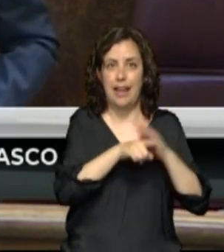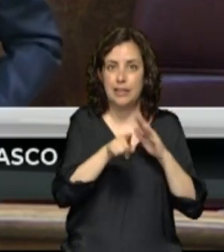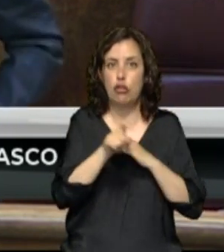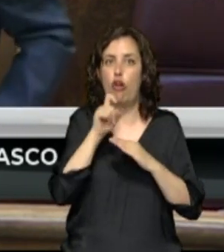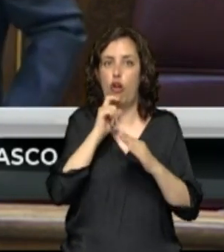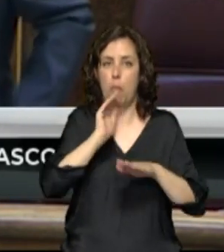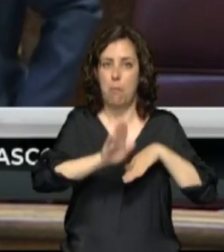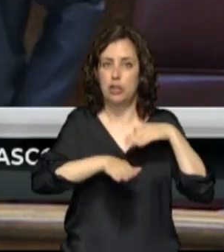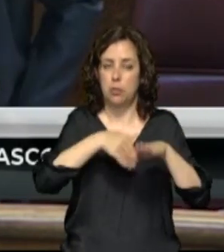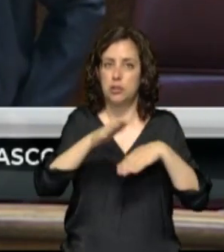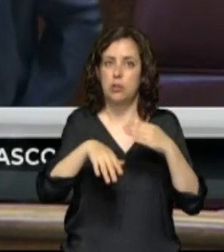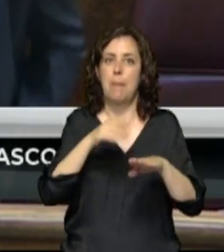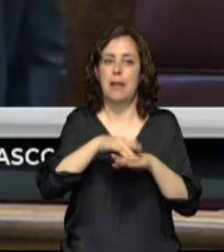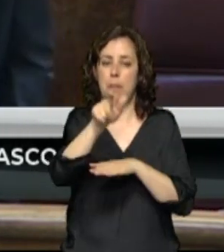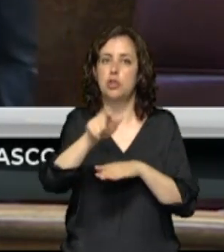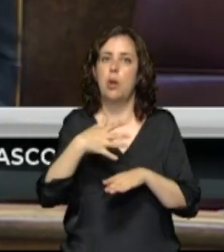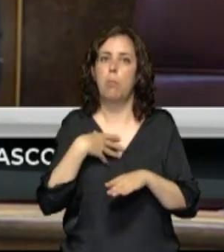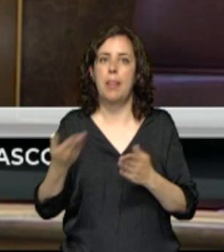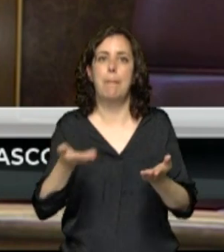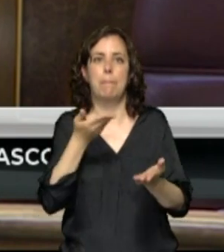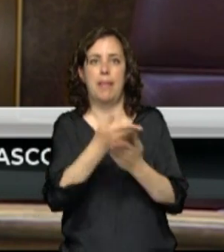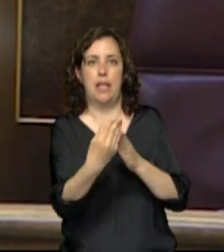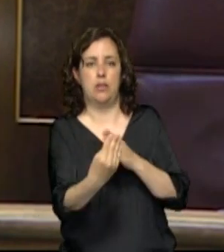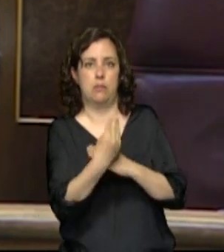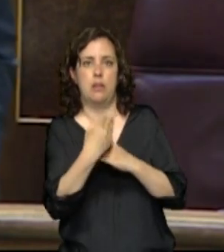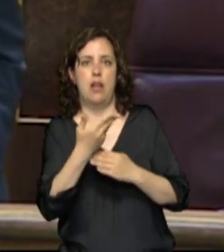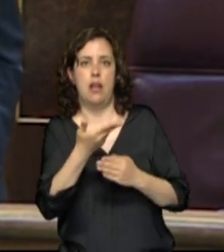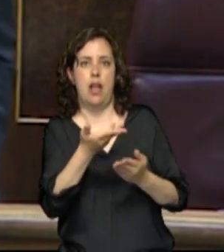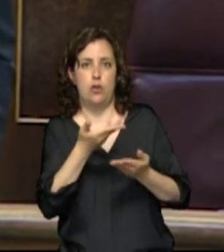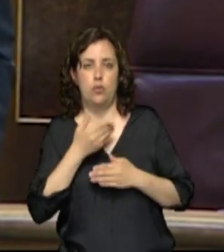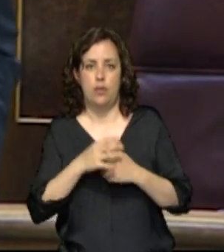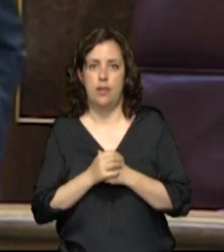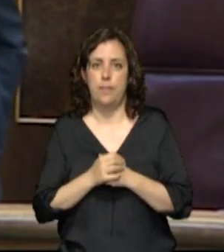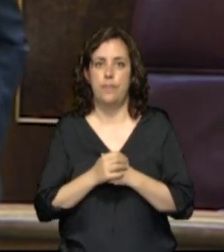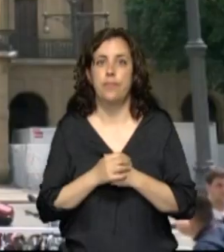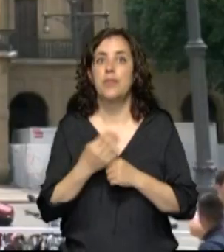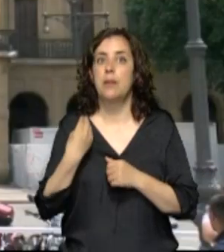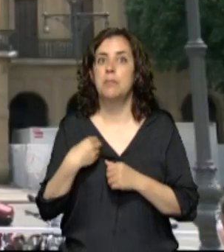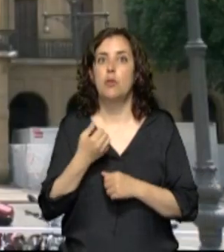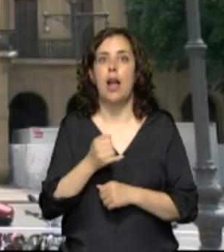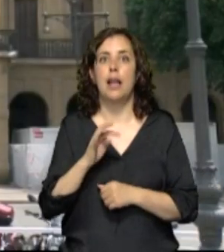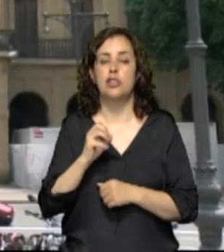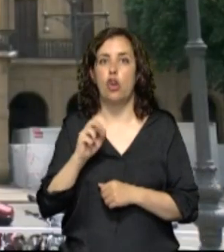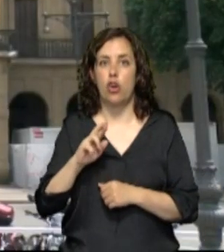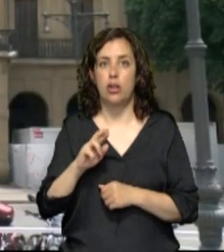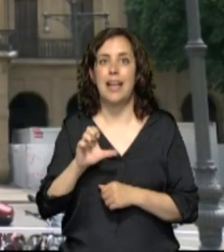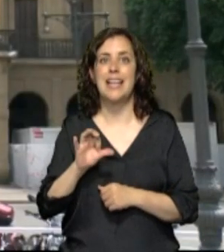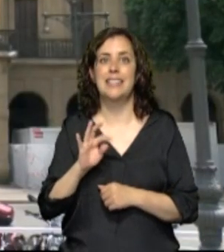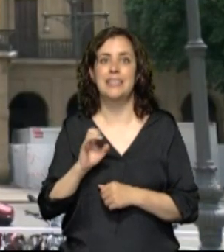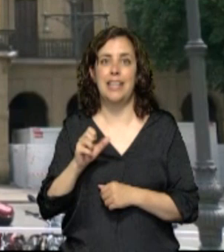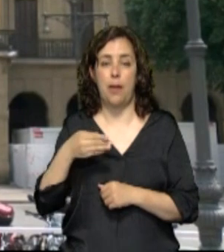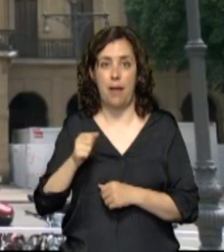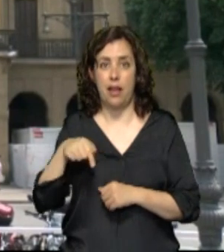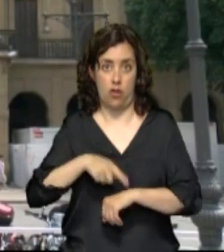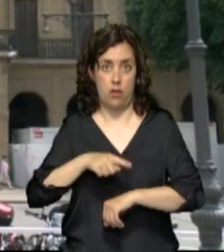atender a los y las beneficiarias de esta medida. El portavoz del grupo Vasco en el Congreso, Aitor Esteban, comparecerá en rueda de prensa a